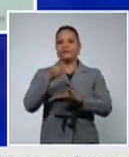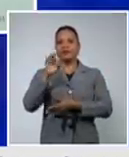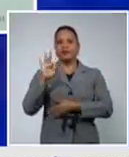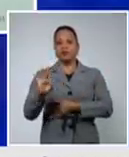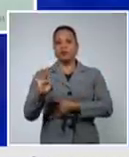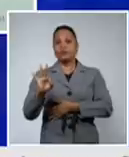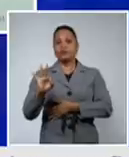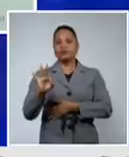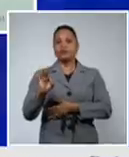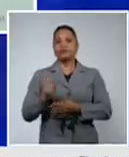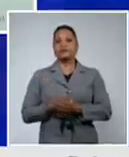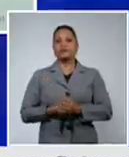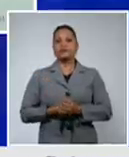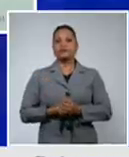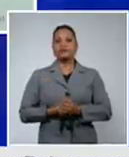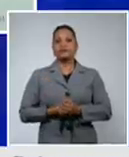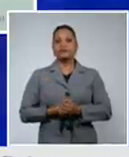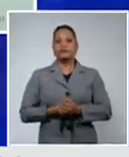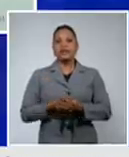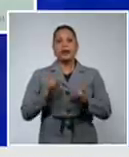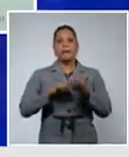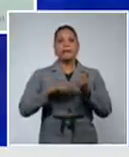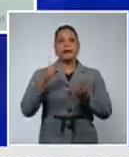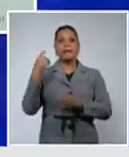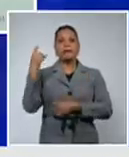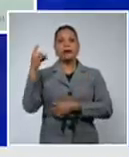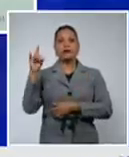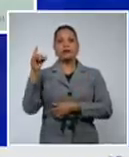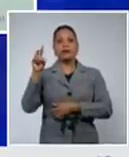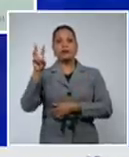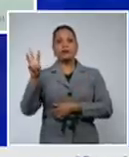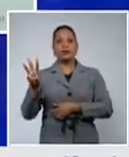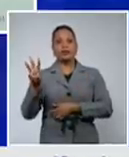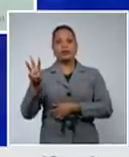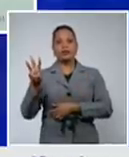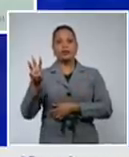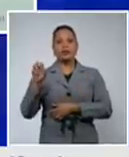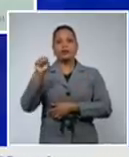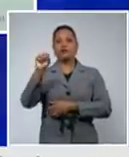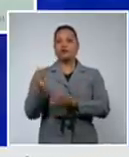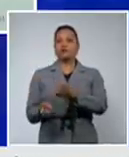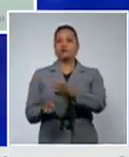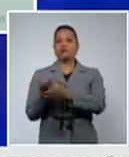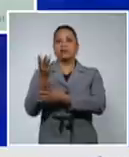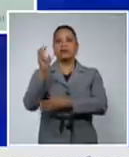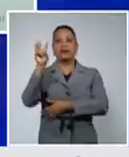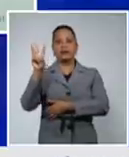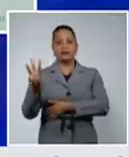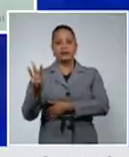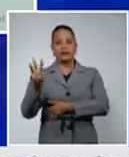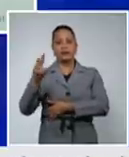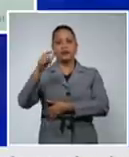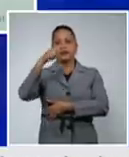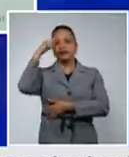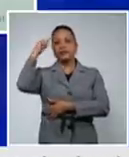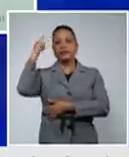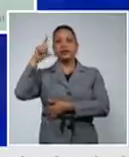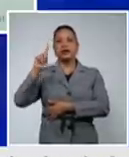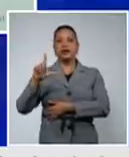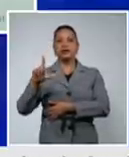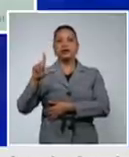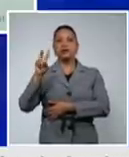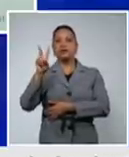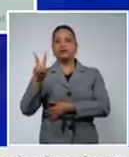Cuba 8 Palma Soriano y Zongolamaya con 3 cada 1 y San Luis y Contramaestre con 2